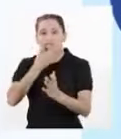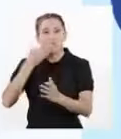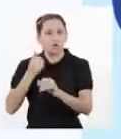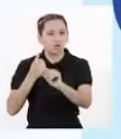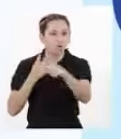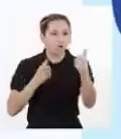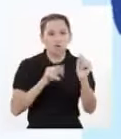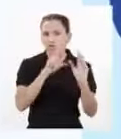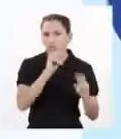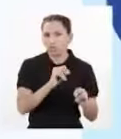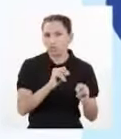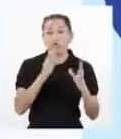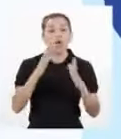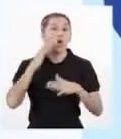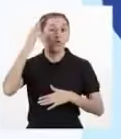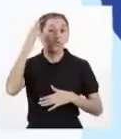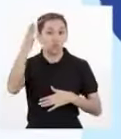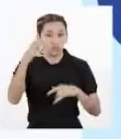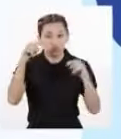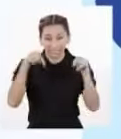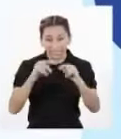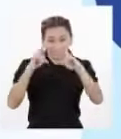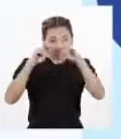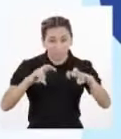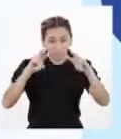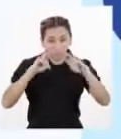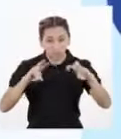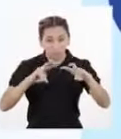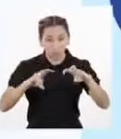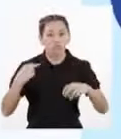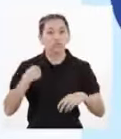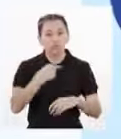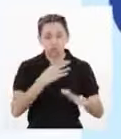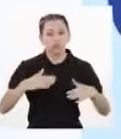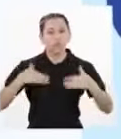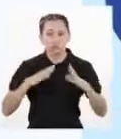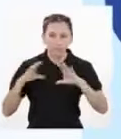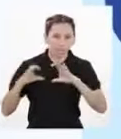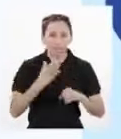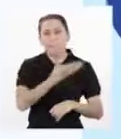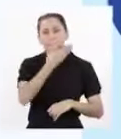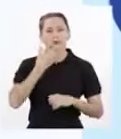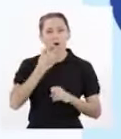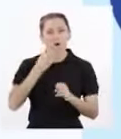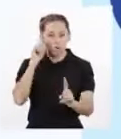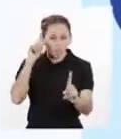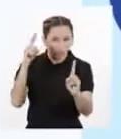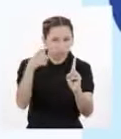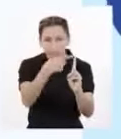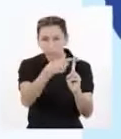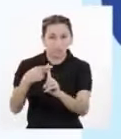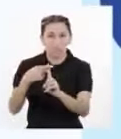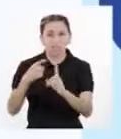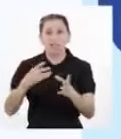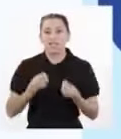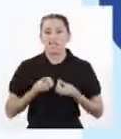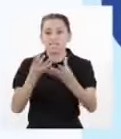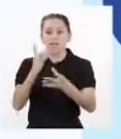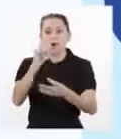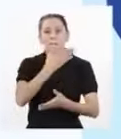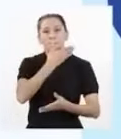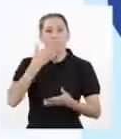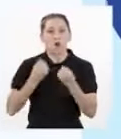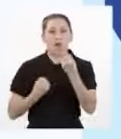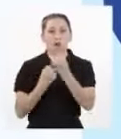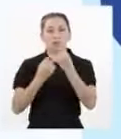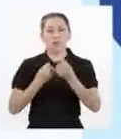En el futuro con estos estudios podremos hacer un mejor diagnóstico Elegir un mejor tratamiento para